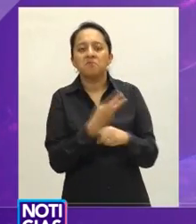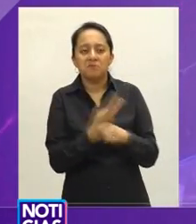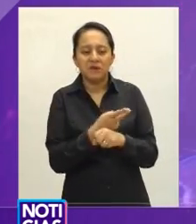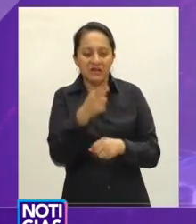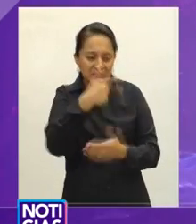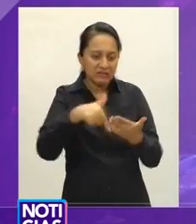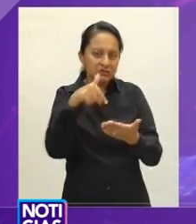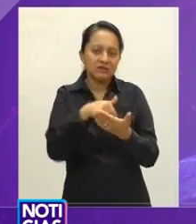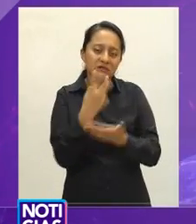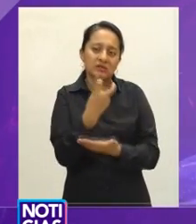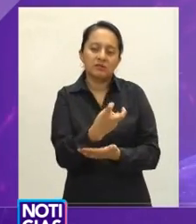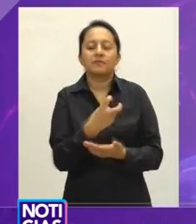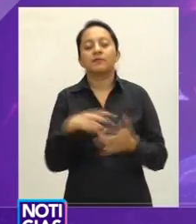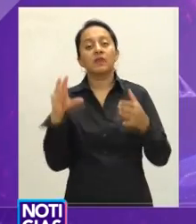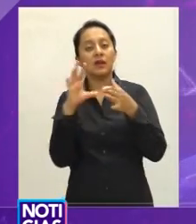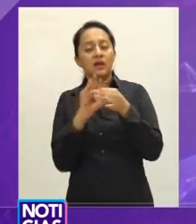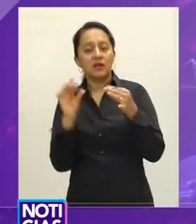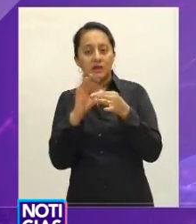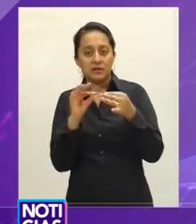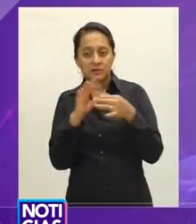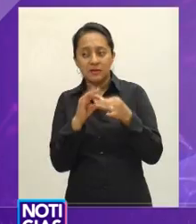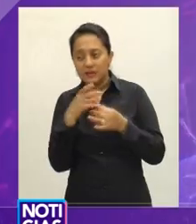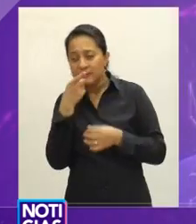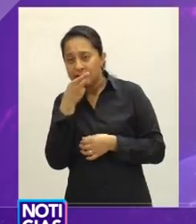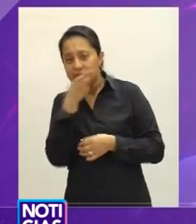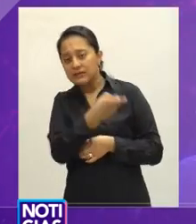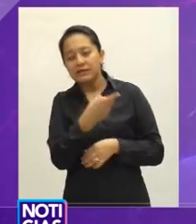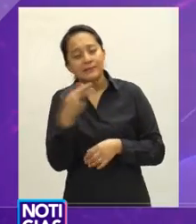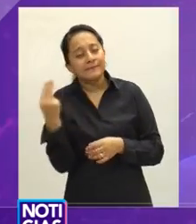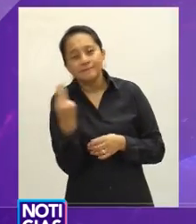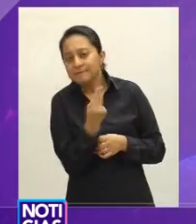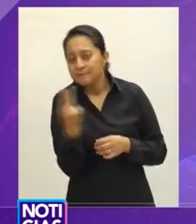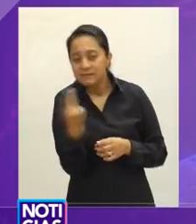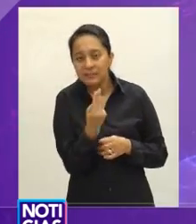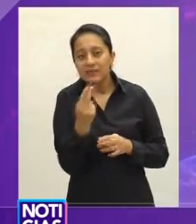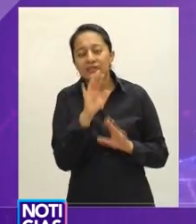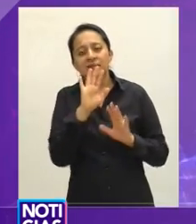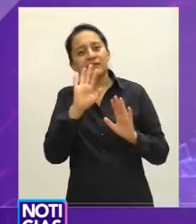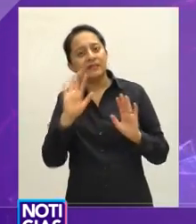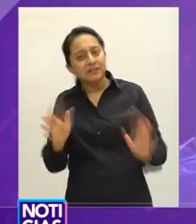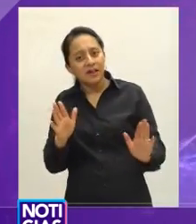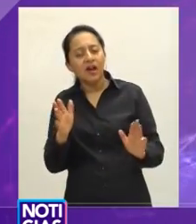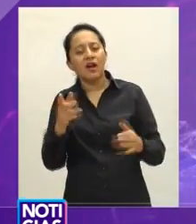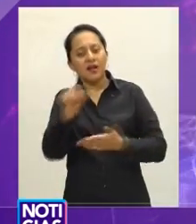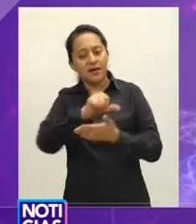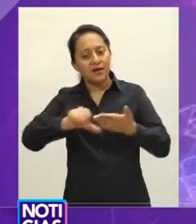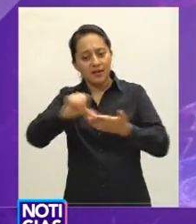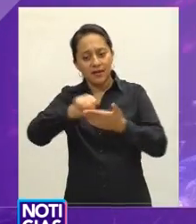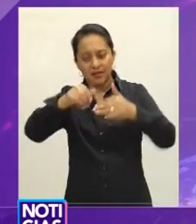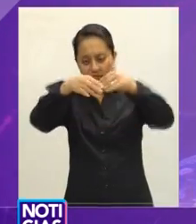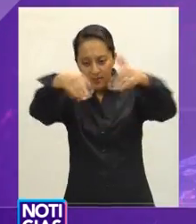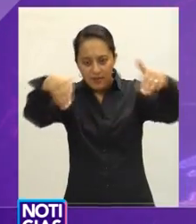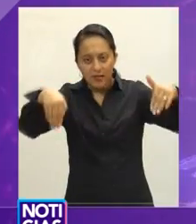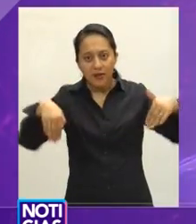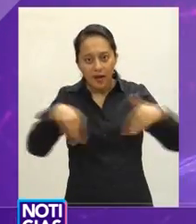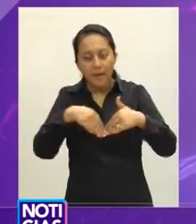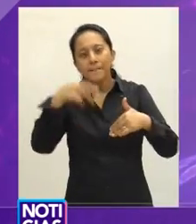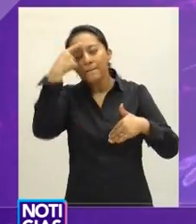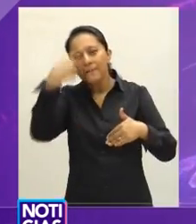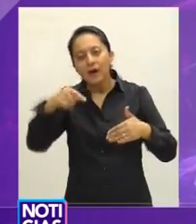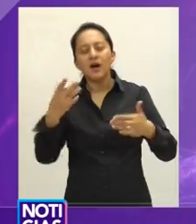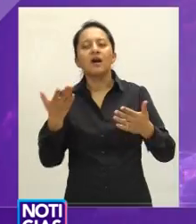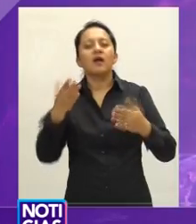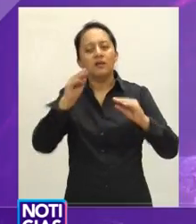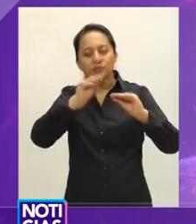revitalización del centro a través de la construcción de infraestructura dirigida al peatón, bicicletas y transporte, ya que aclararon